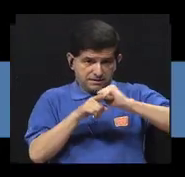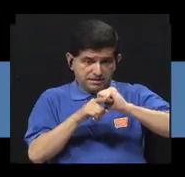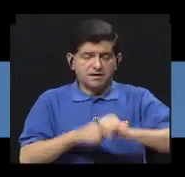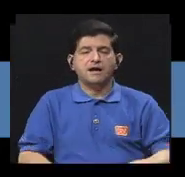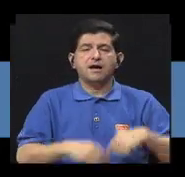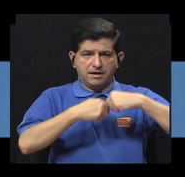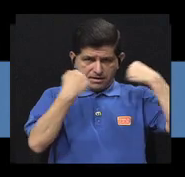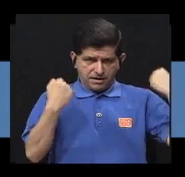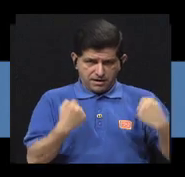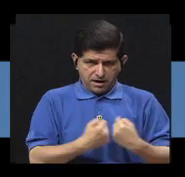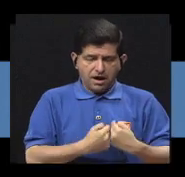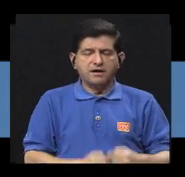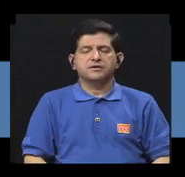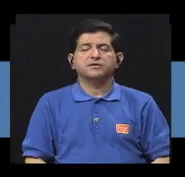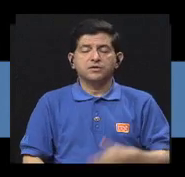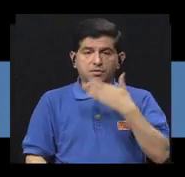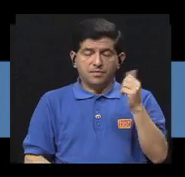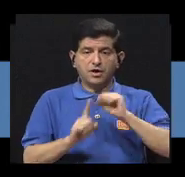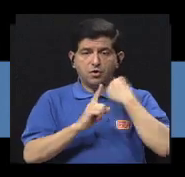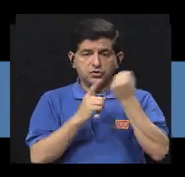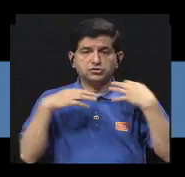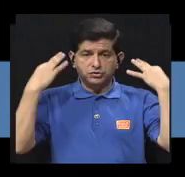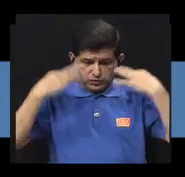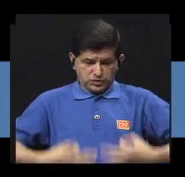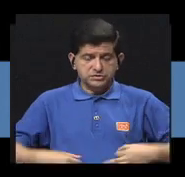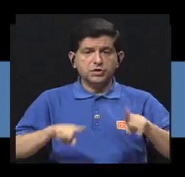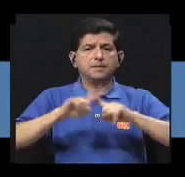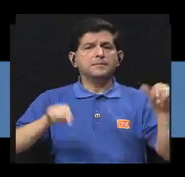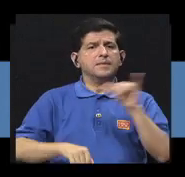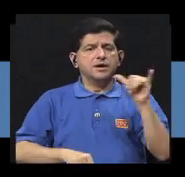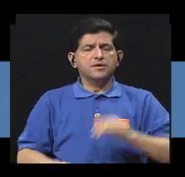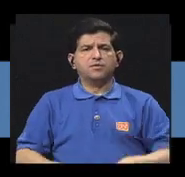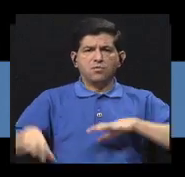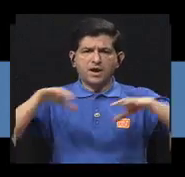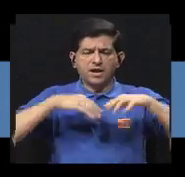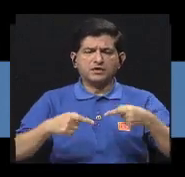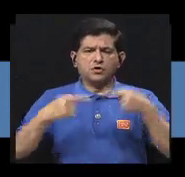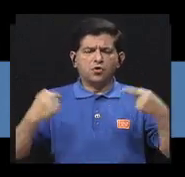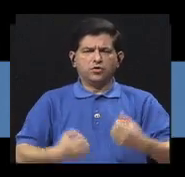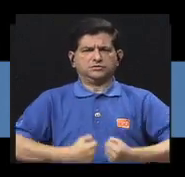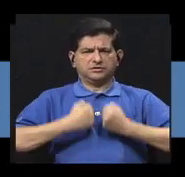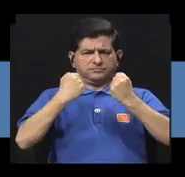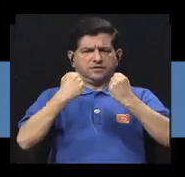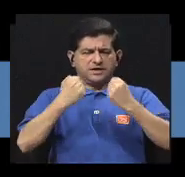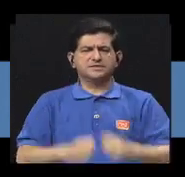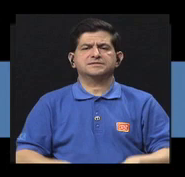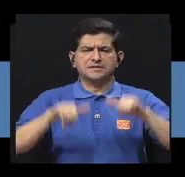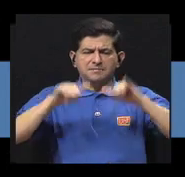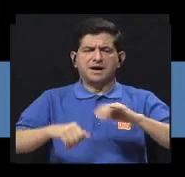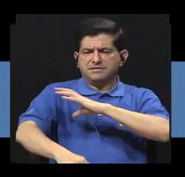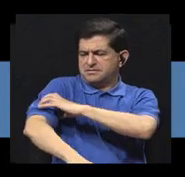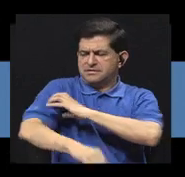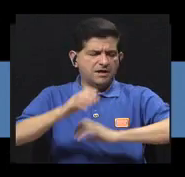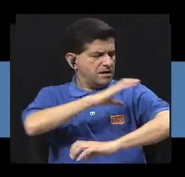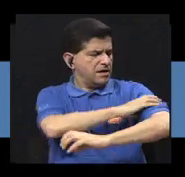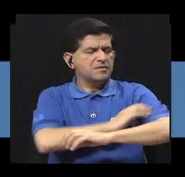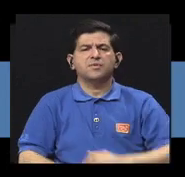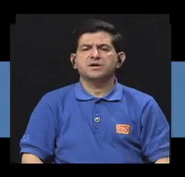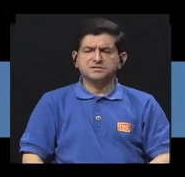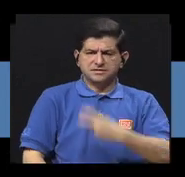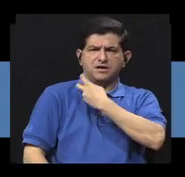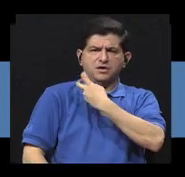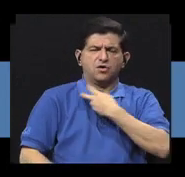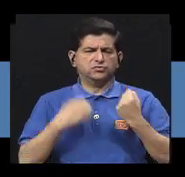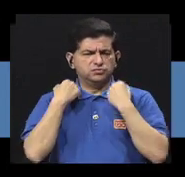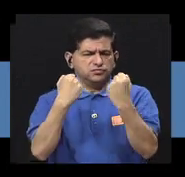cardiovascular para mejorar mi condición física, pero también ejercicio contra resistencia para mantener mis músculos y mis estructuras